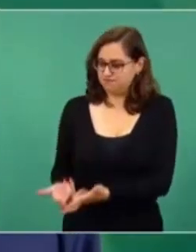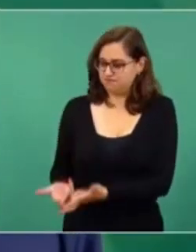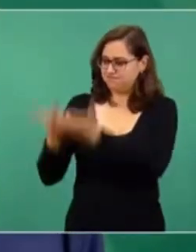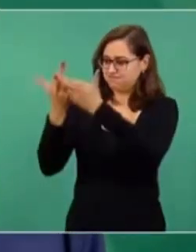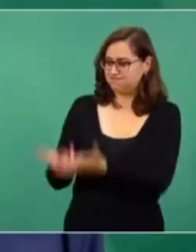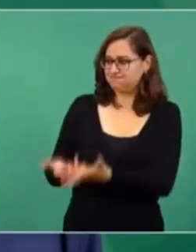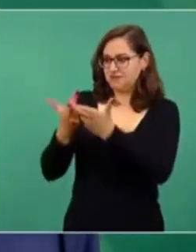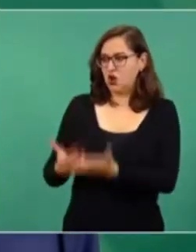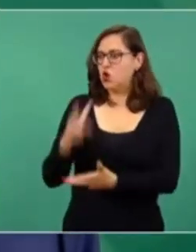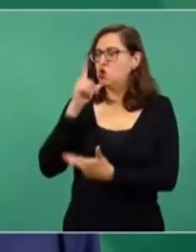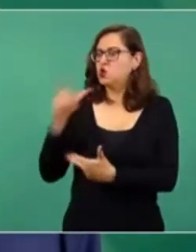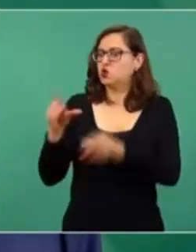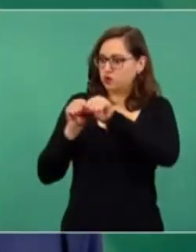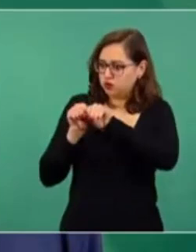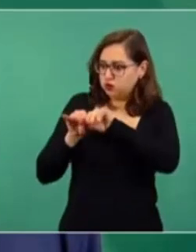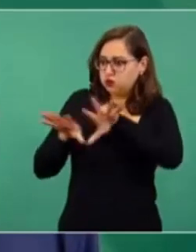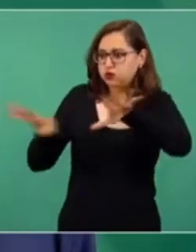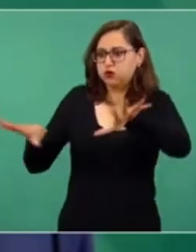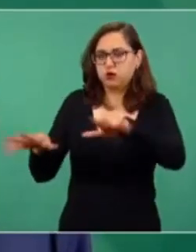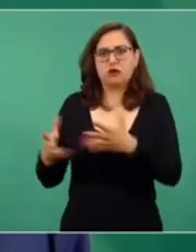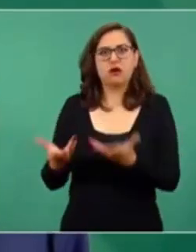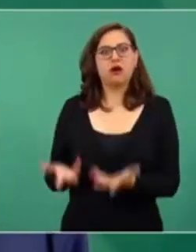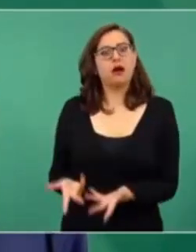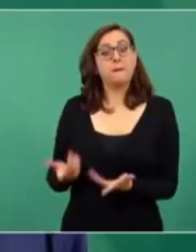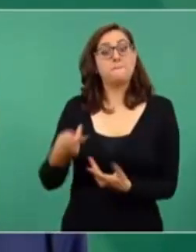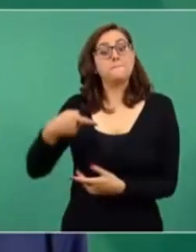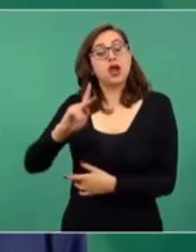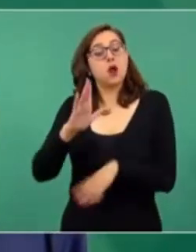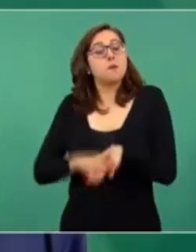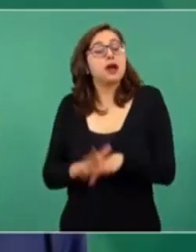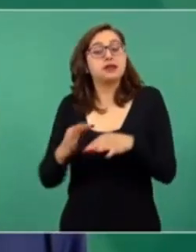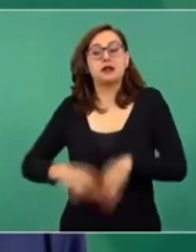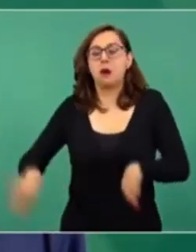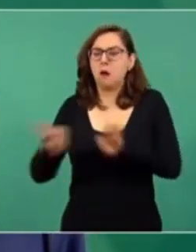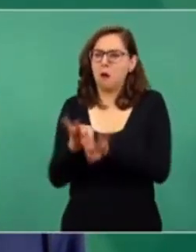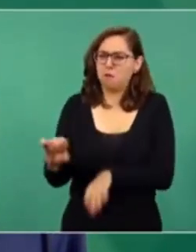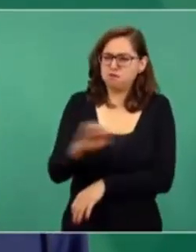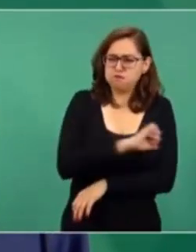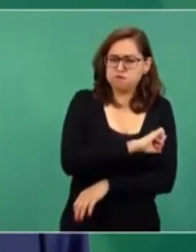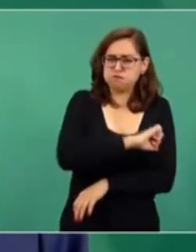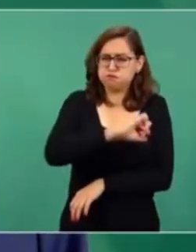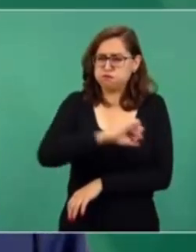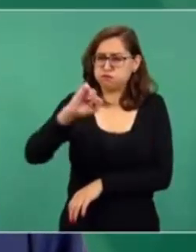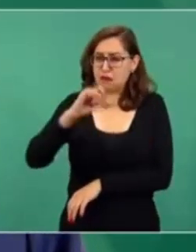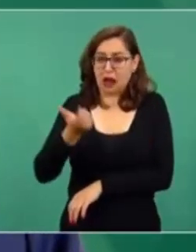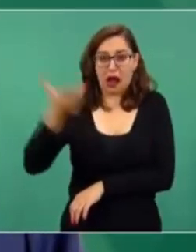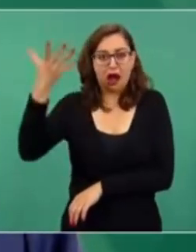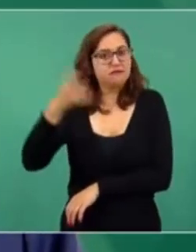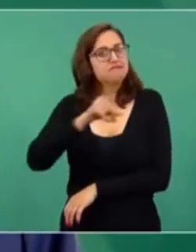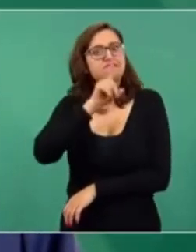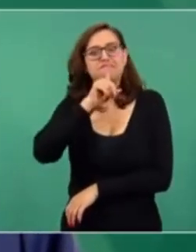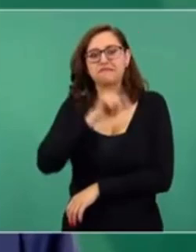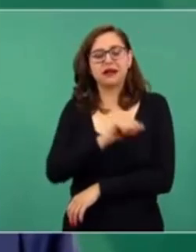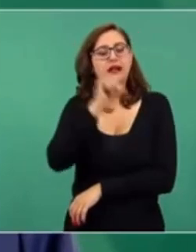que no va a aumentar el precio de la luz, que ese es el compromiso